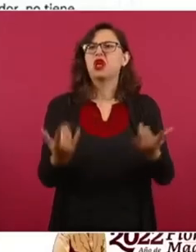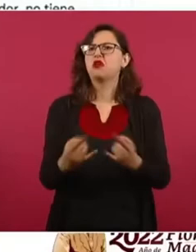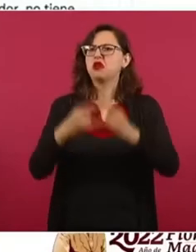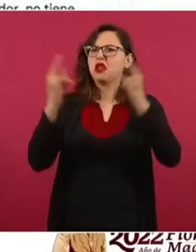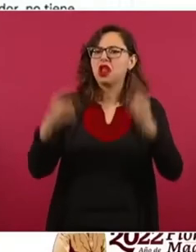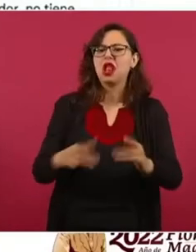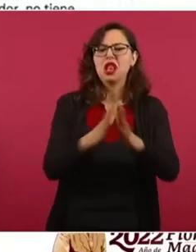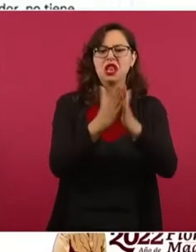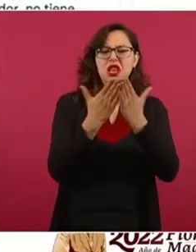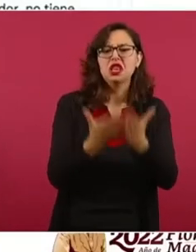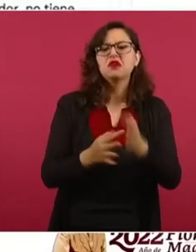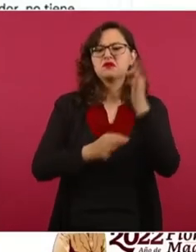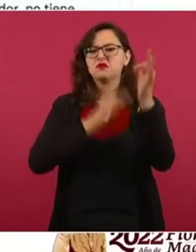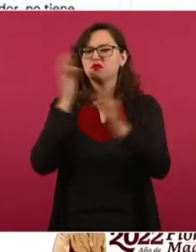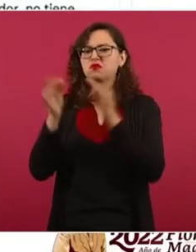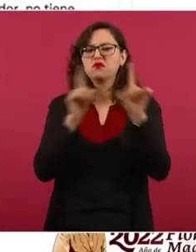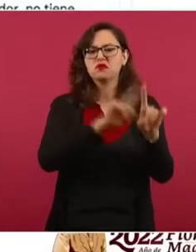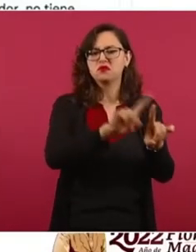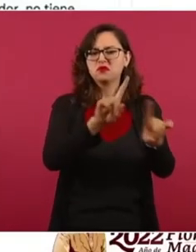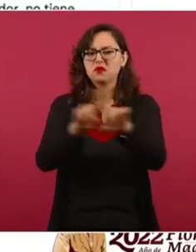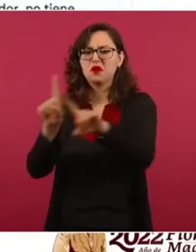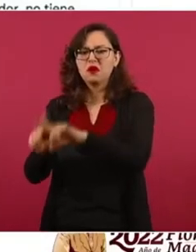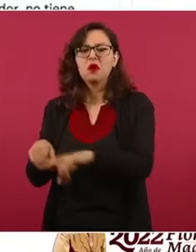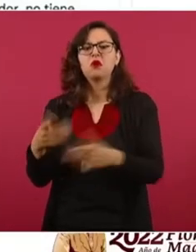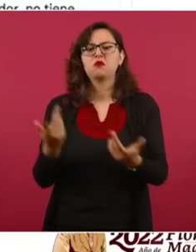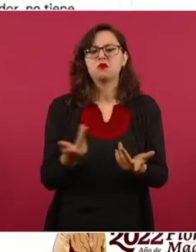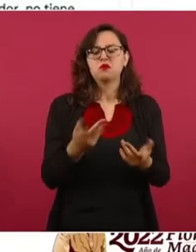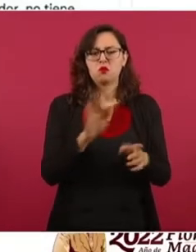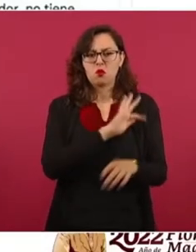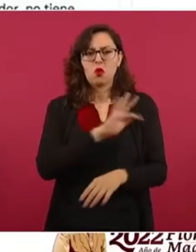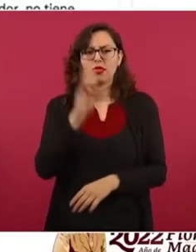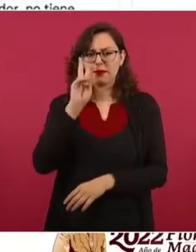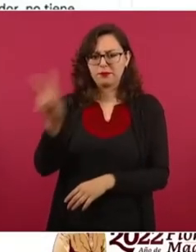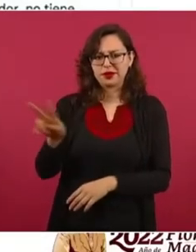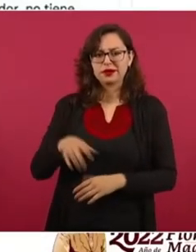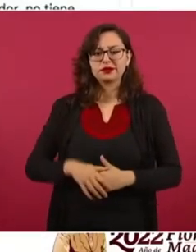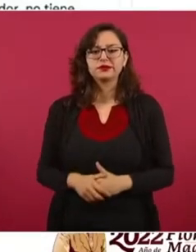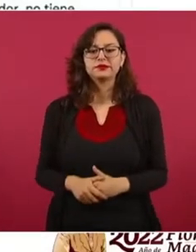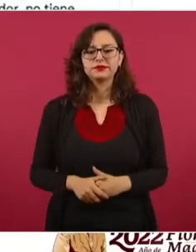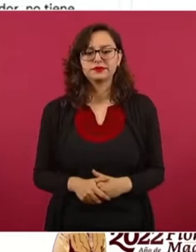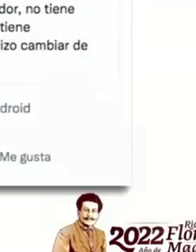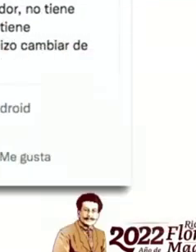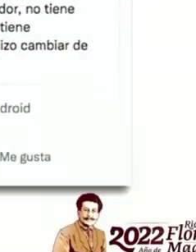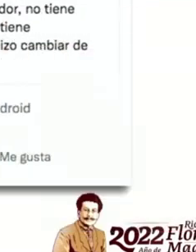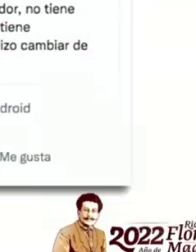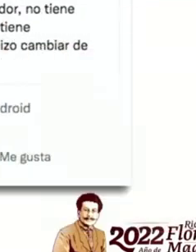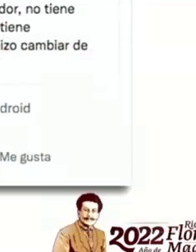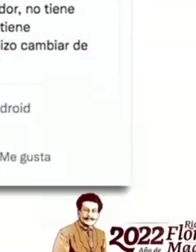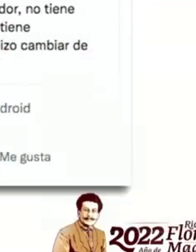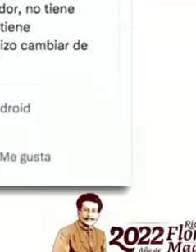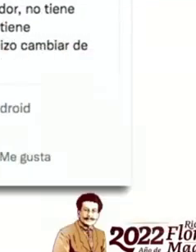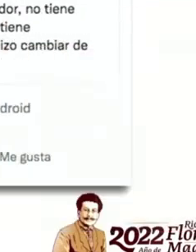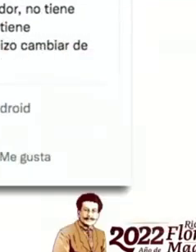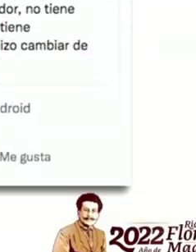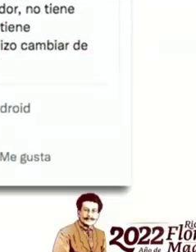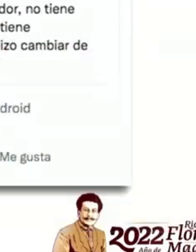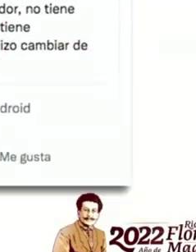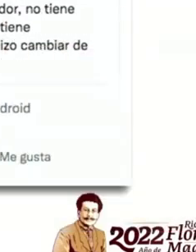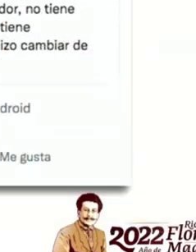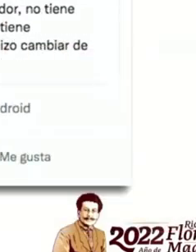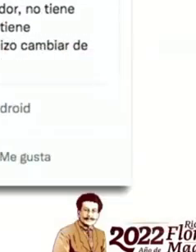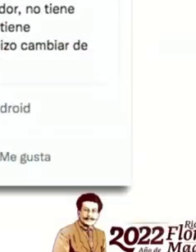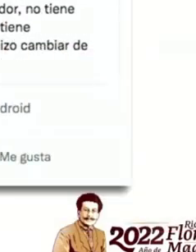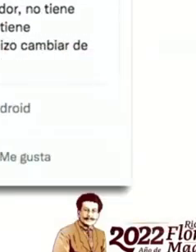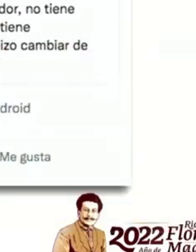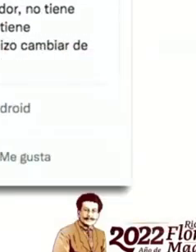foros y frente al fisgón Monero, Rafael Barajas, sostuvo que el presidente López Obrador, escuchen,